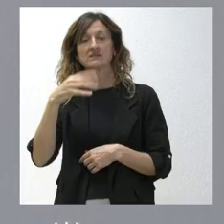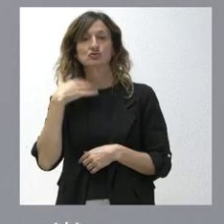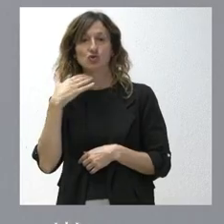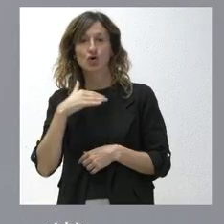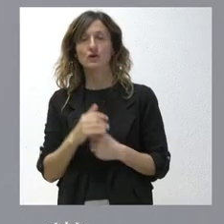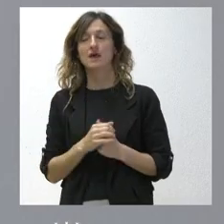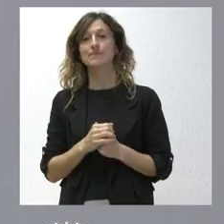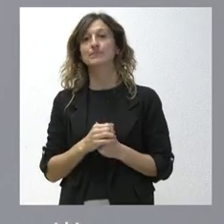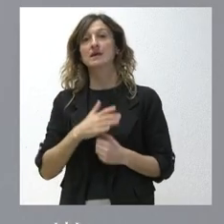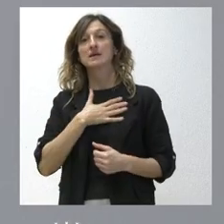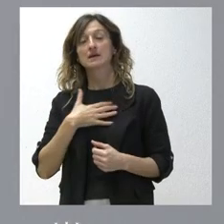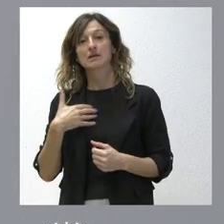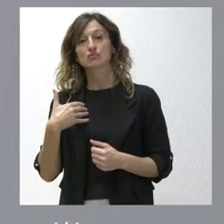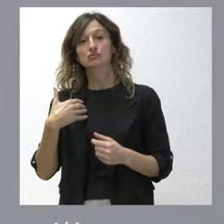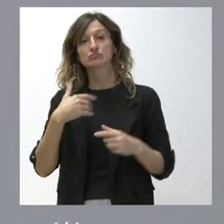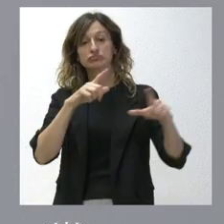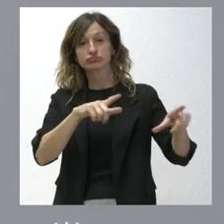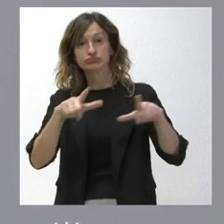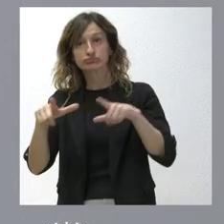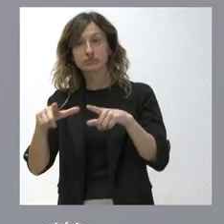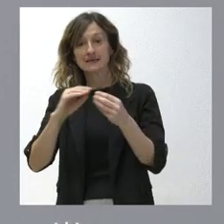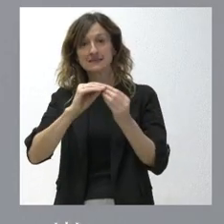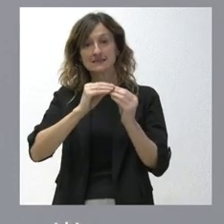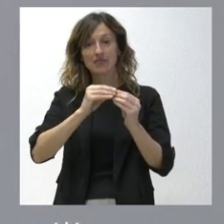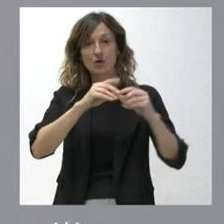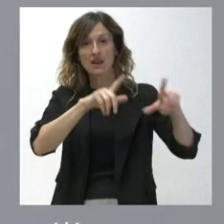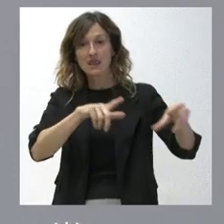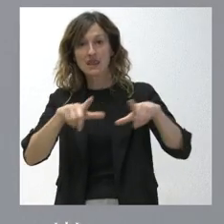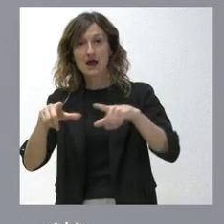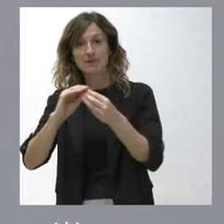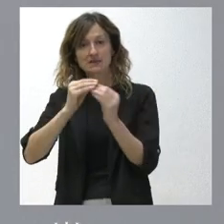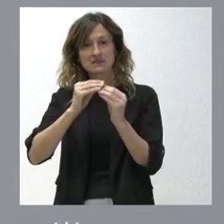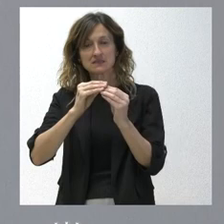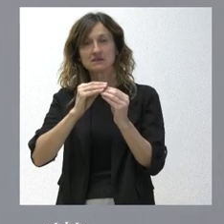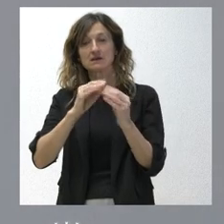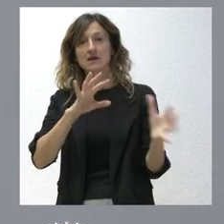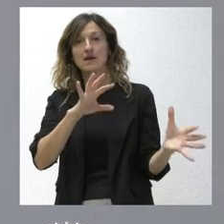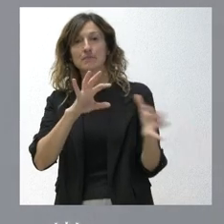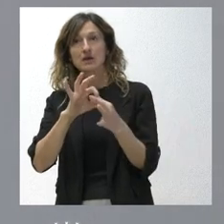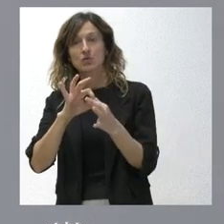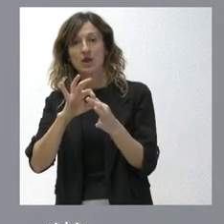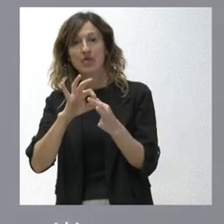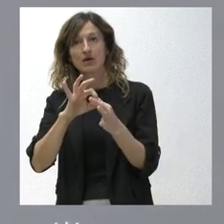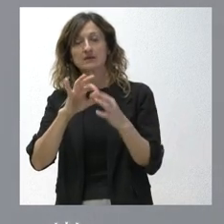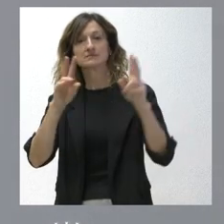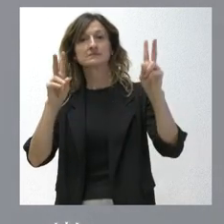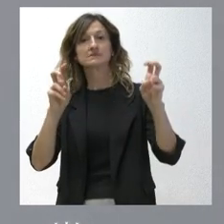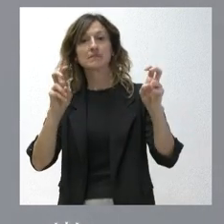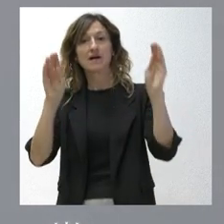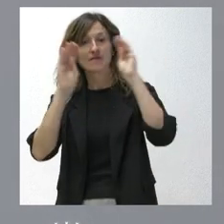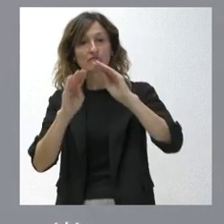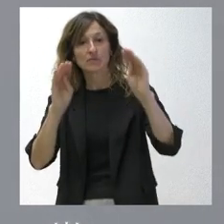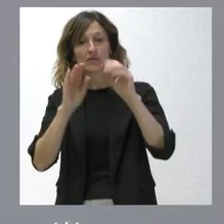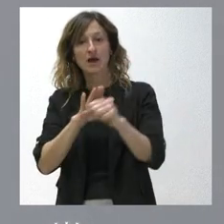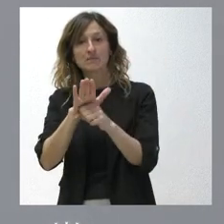mejorar todas las instalaciones de las naves vinculadas a la formación en el ámbito